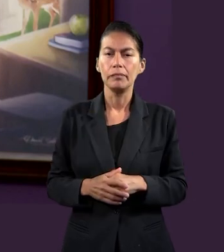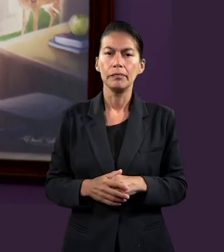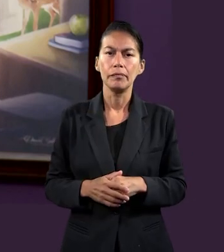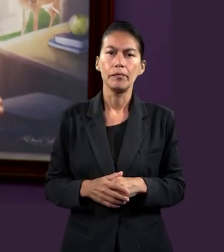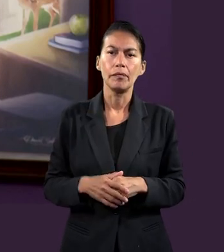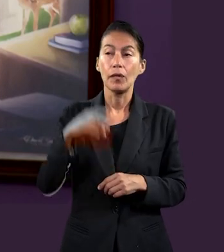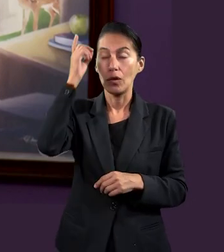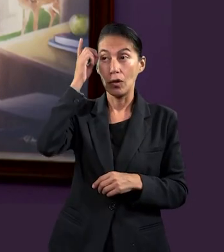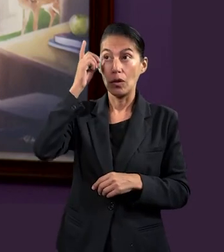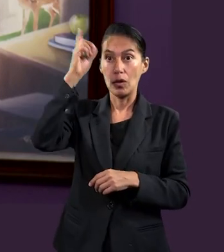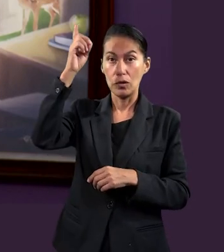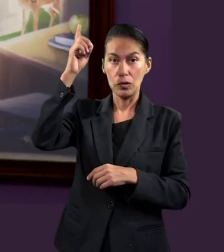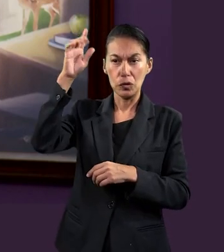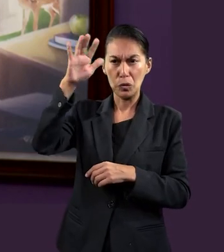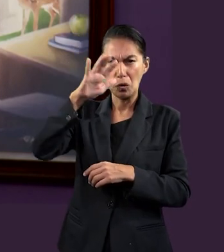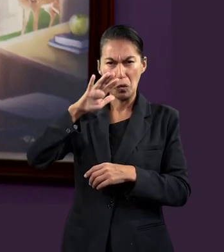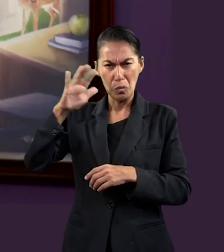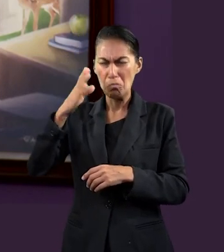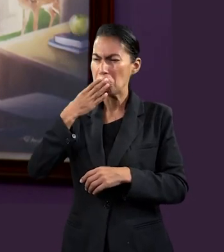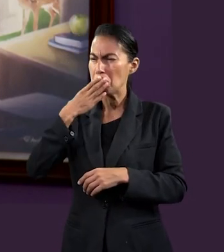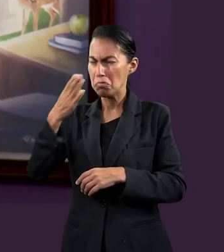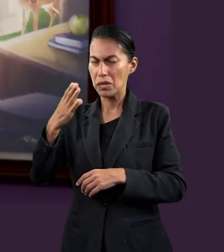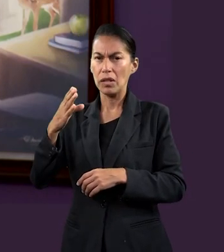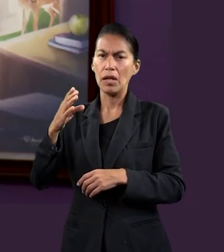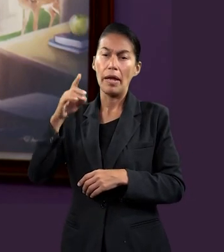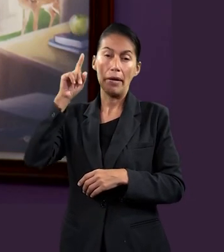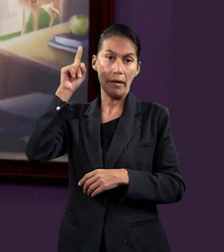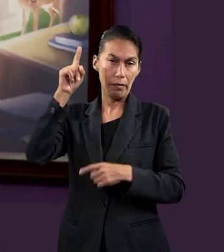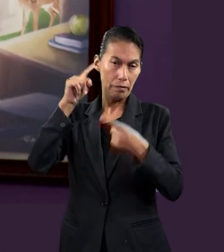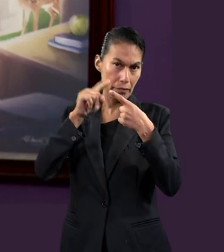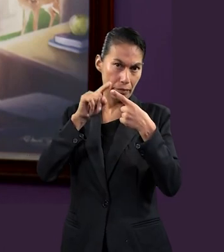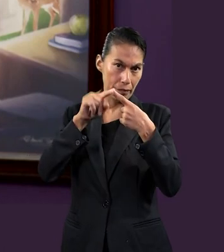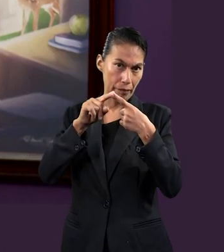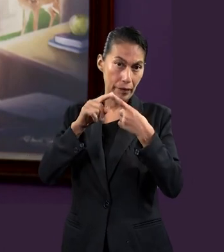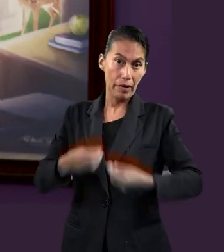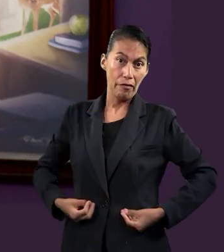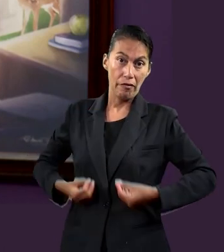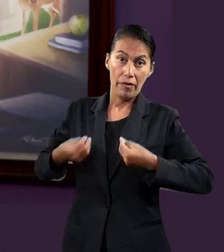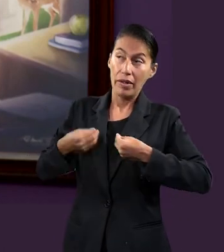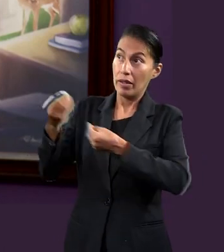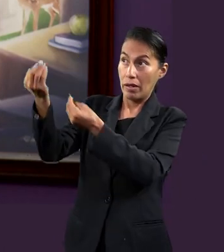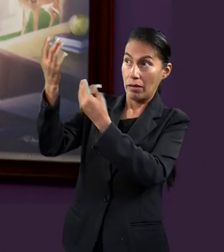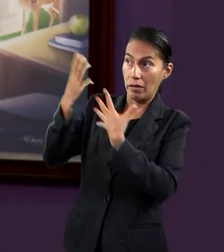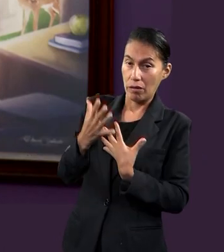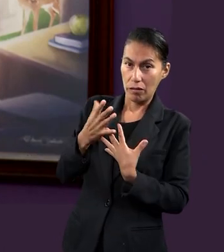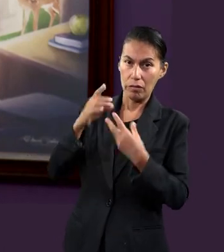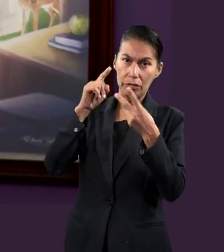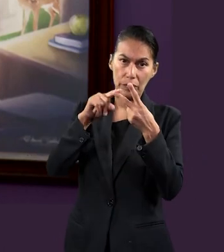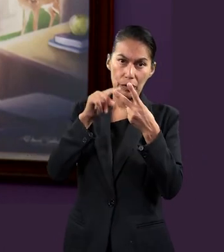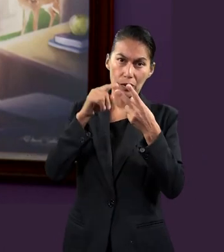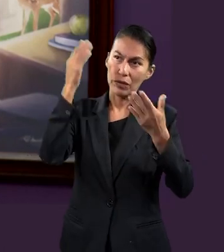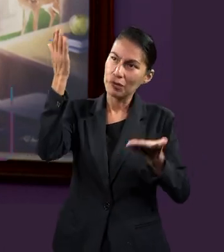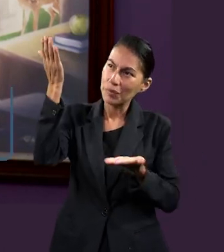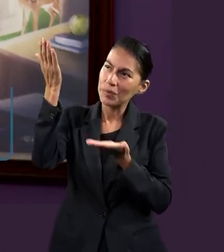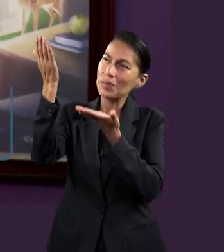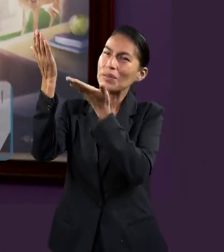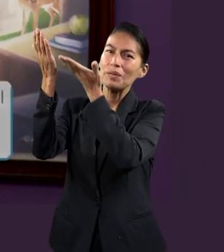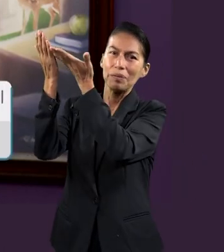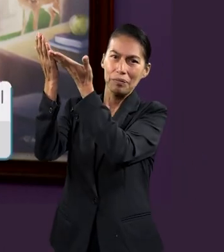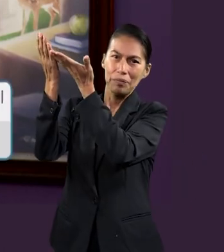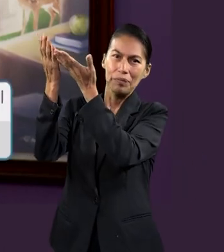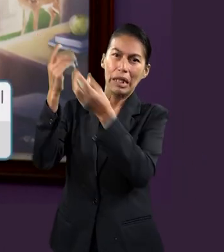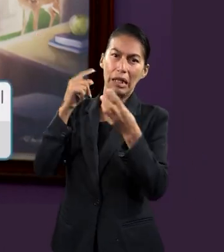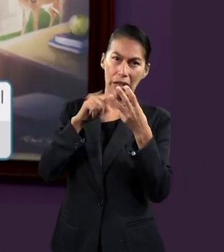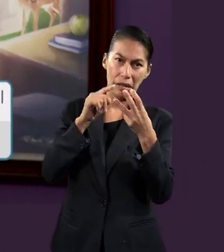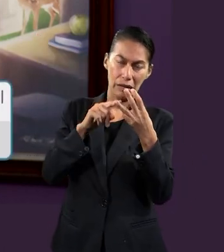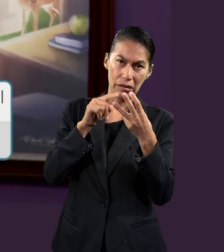hizo tanto por ellos y por nosotros. Dice, el primero es, Él nos dio vida, el segundo nos elevó con Cristo y la tercera, quien en el cielo